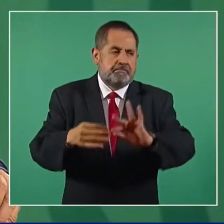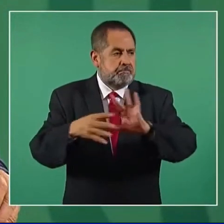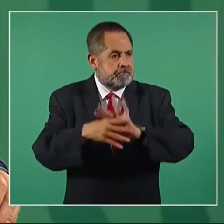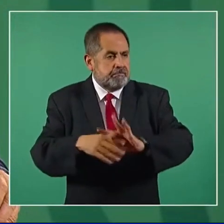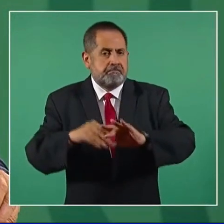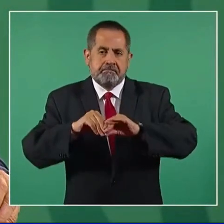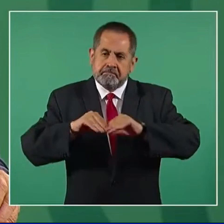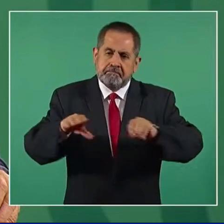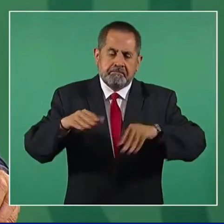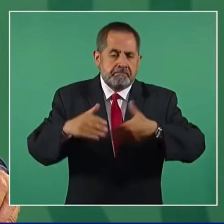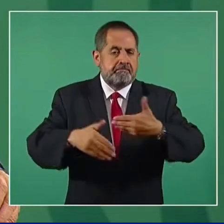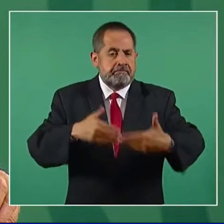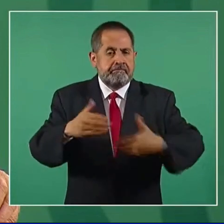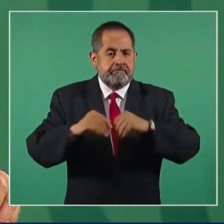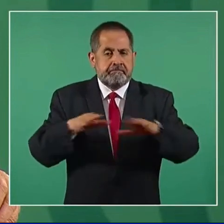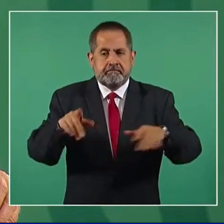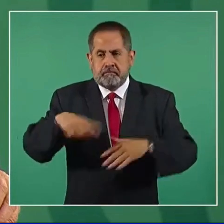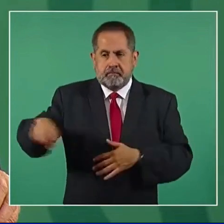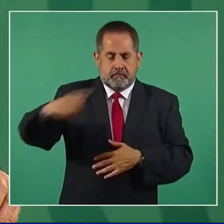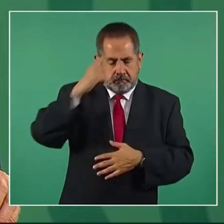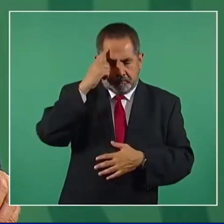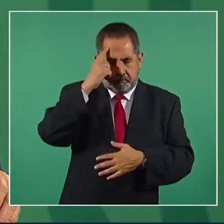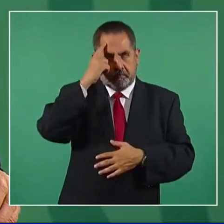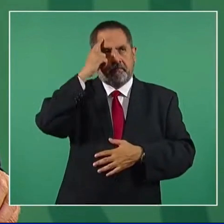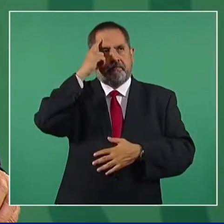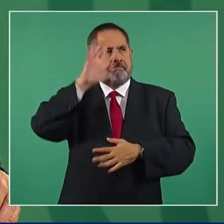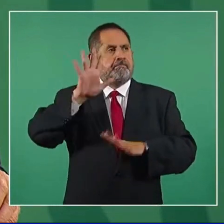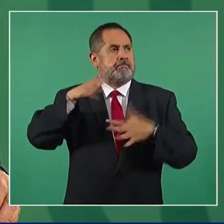creando conciencia.